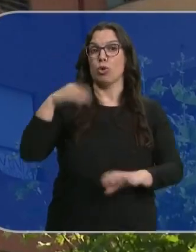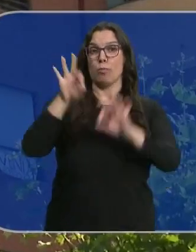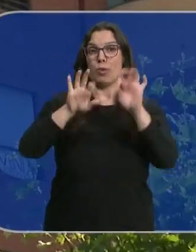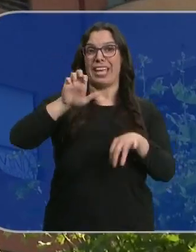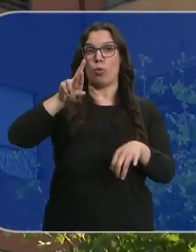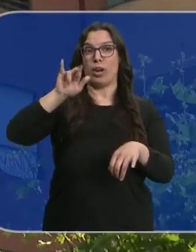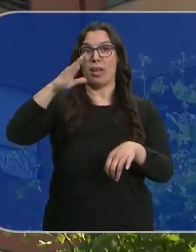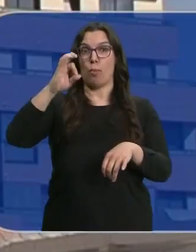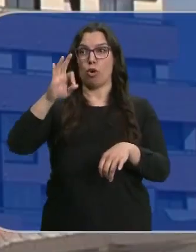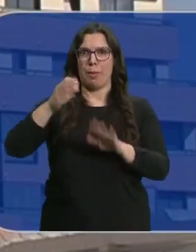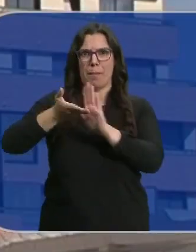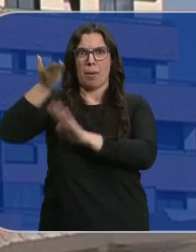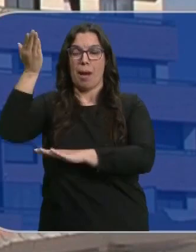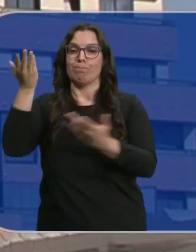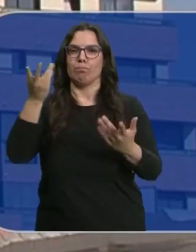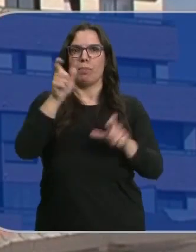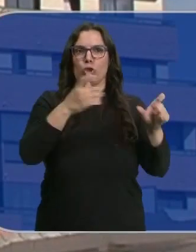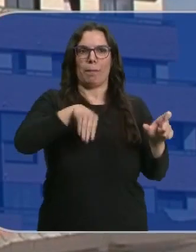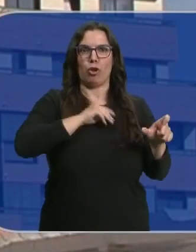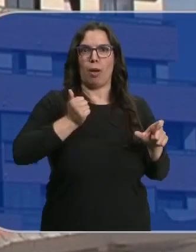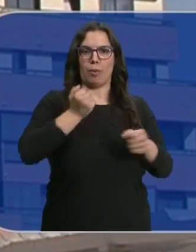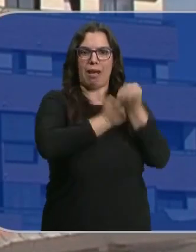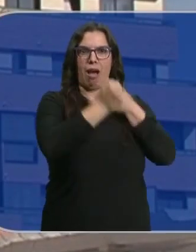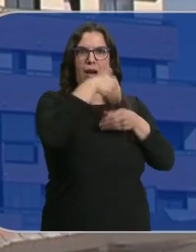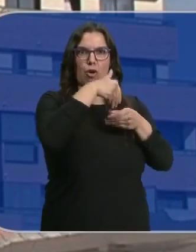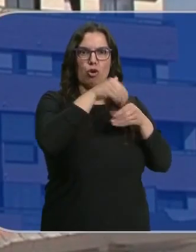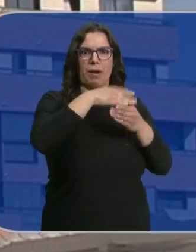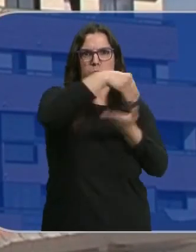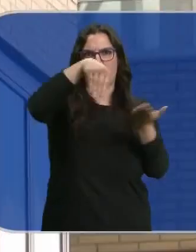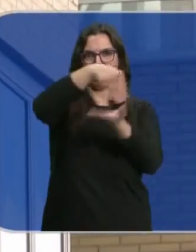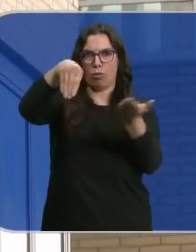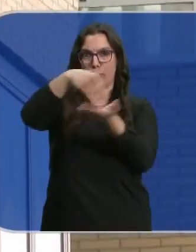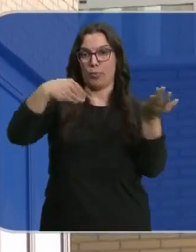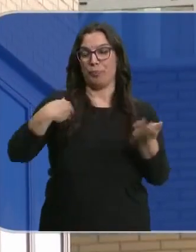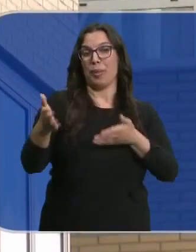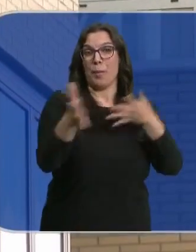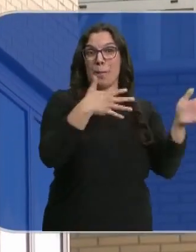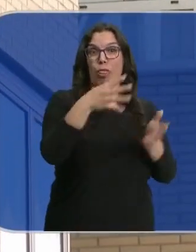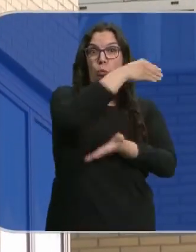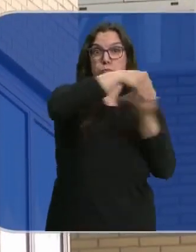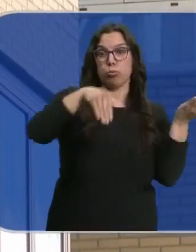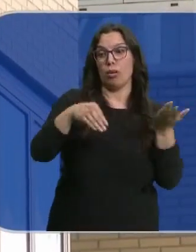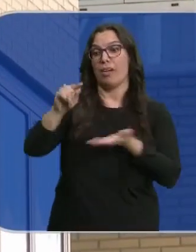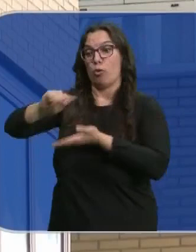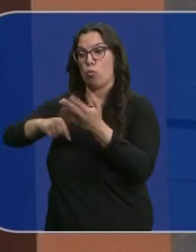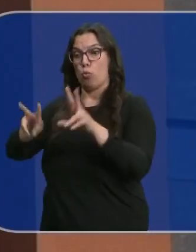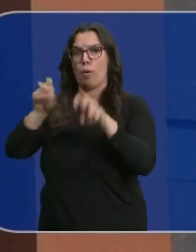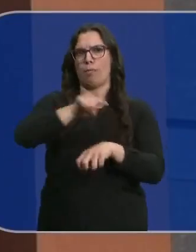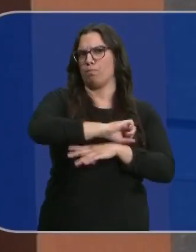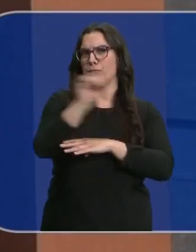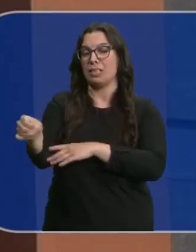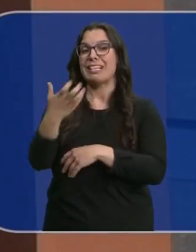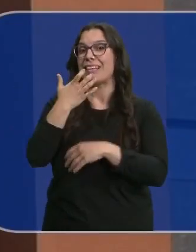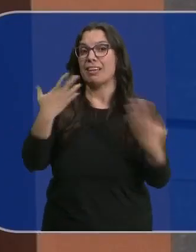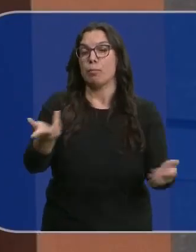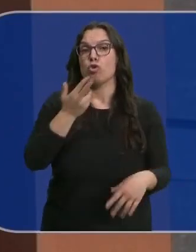españoles estamos tirando de ahorros para liquidarlas. En marzo las amortizaciones ya superaron la firma de nuevas hipotecas. Un ejemplo es que en el Banco de